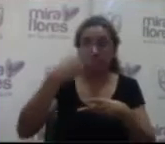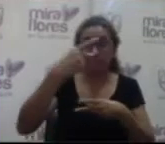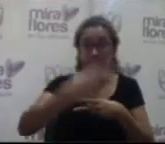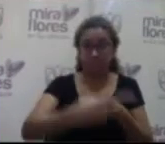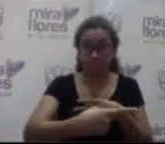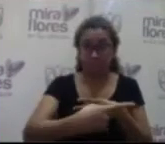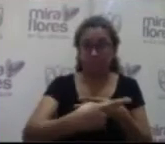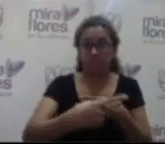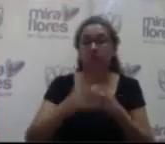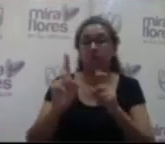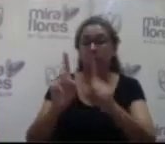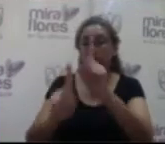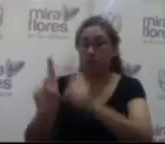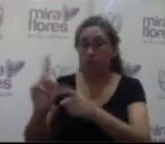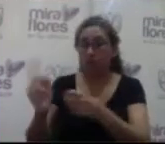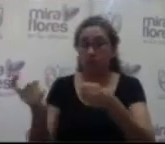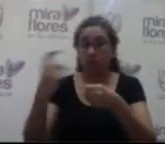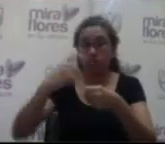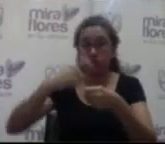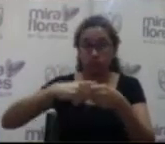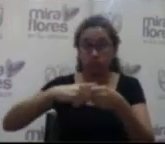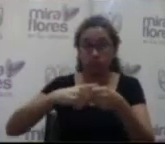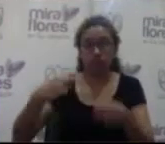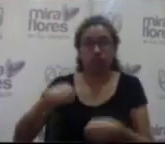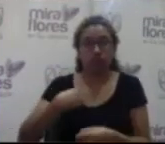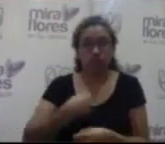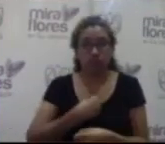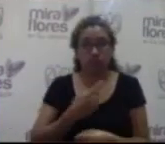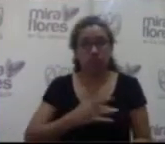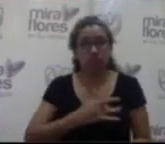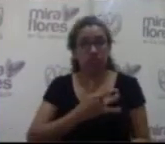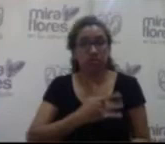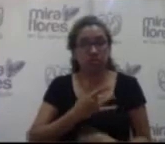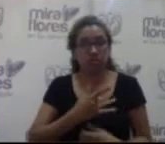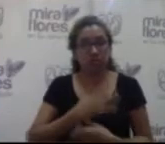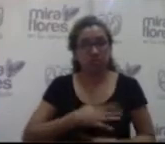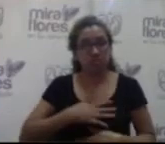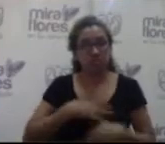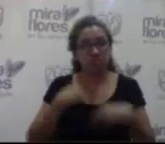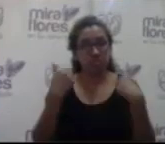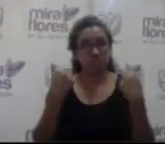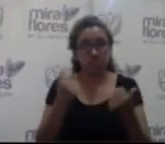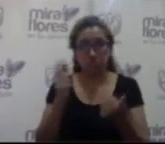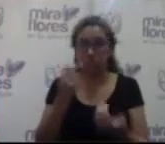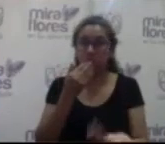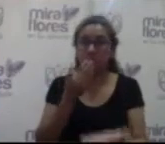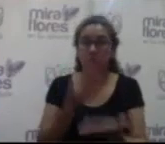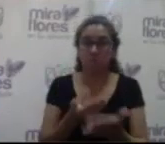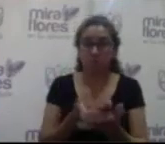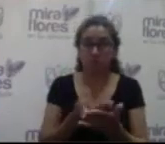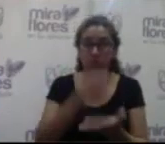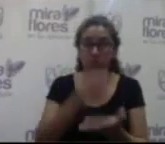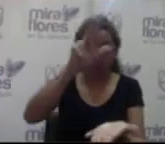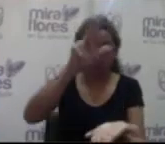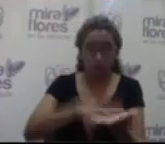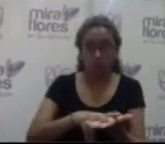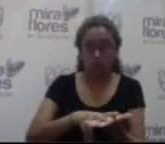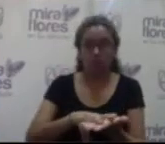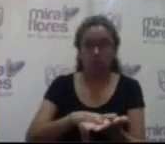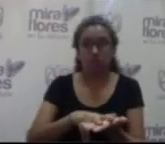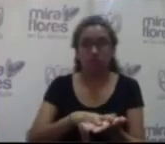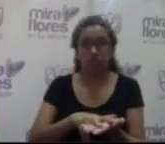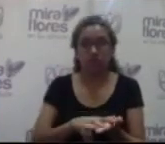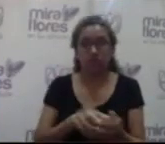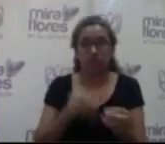participativos nos sentimos satisfechos por estas propuestas aprobadas en los